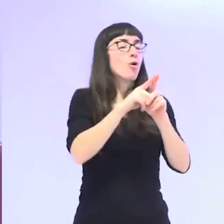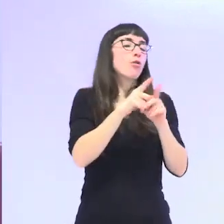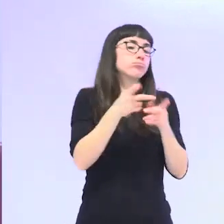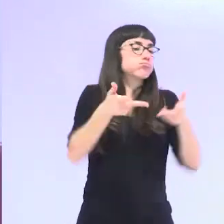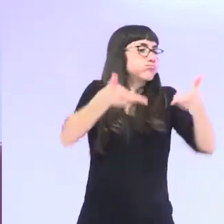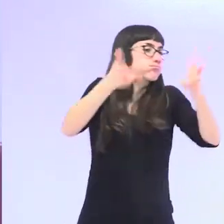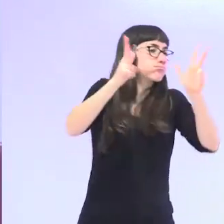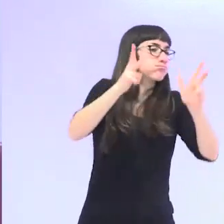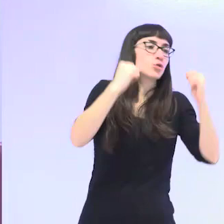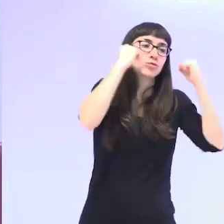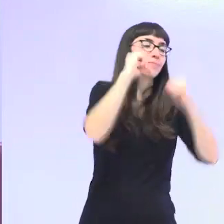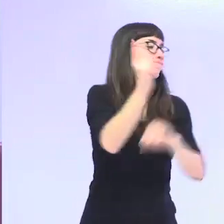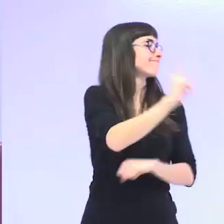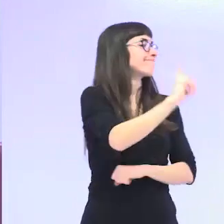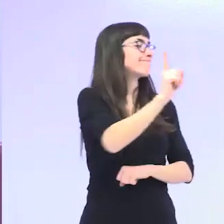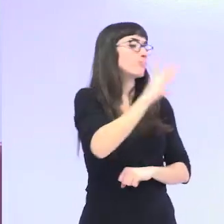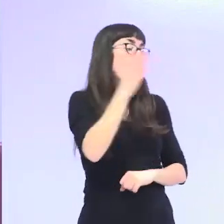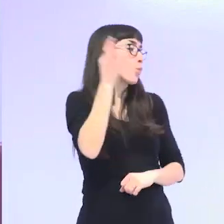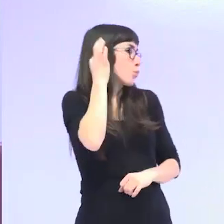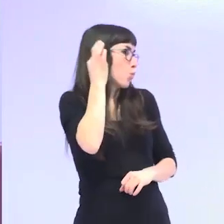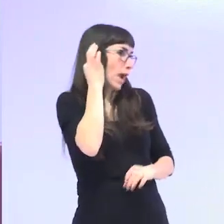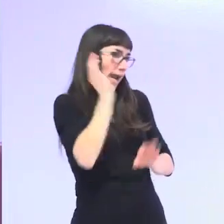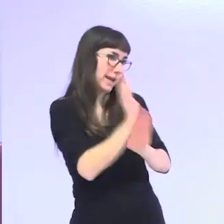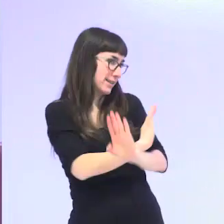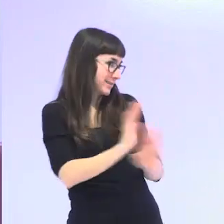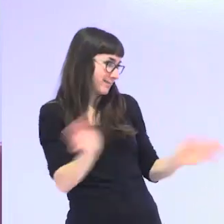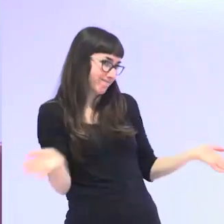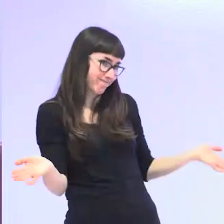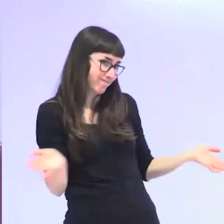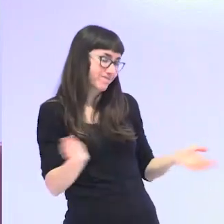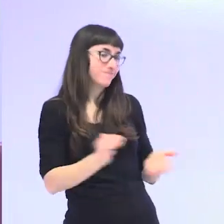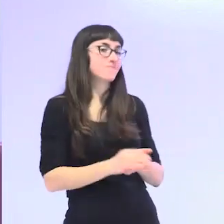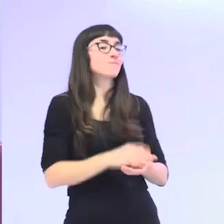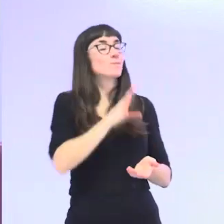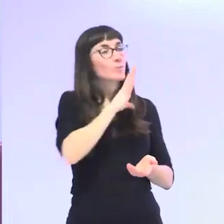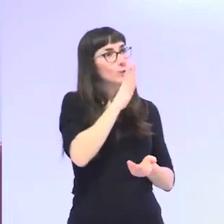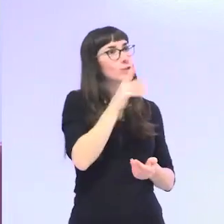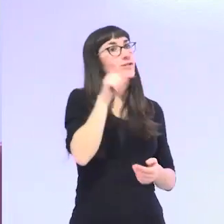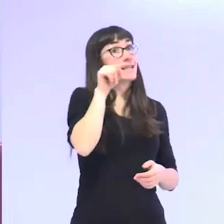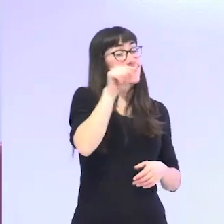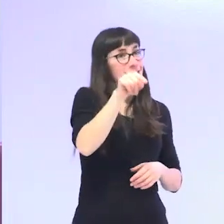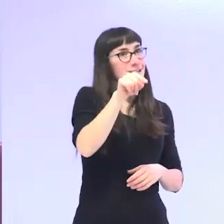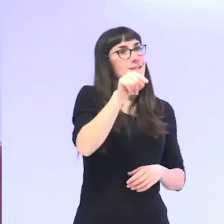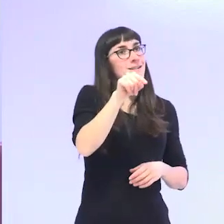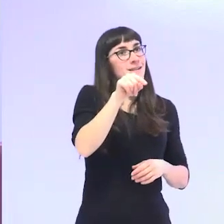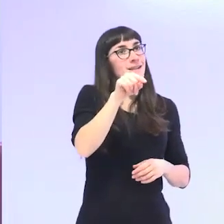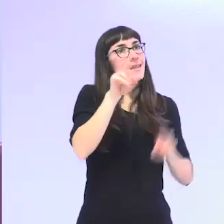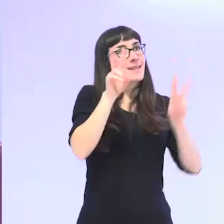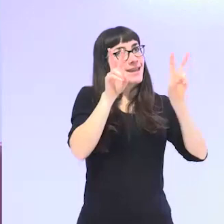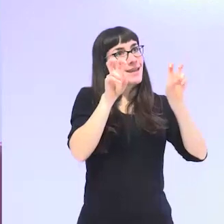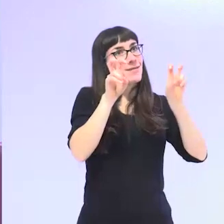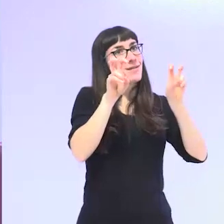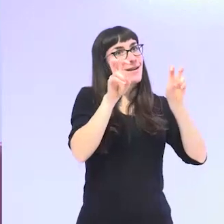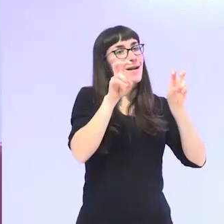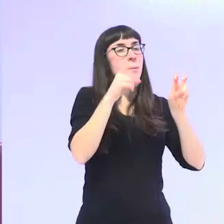estudiar y otra cosa que también y evidentemente esto es una de las cosas que más va a diferenciar a las